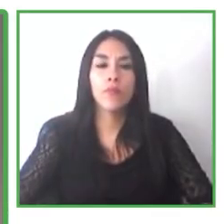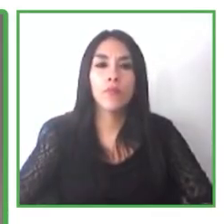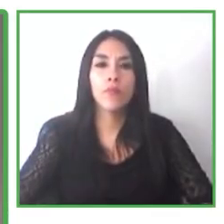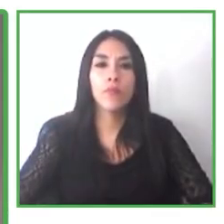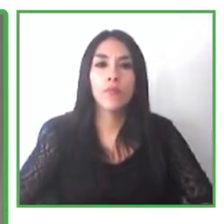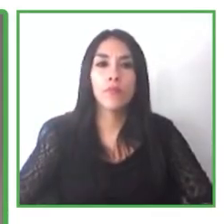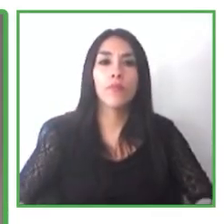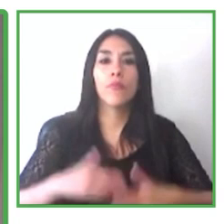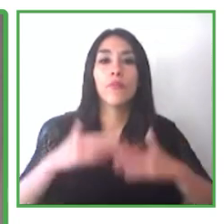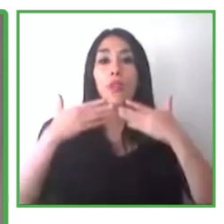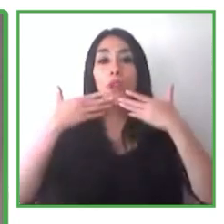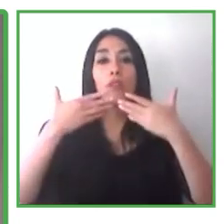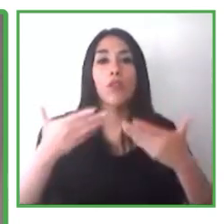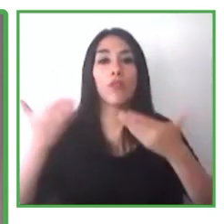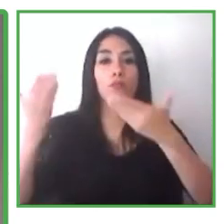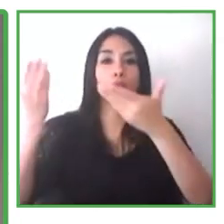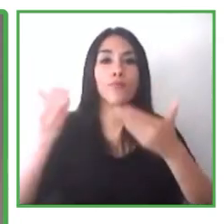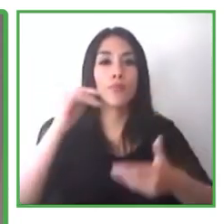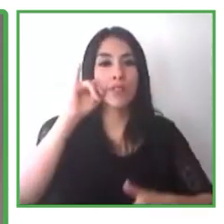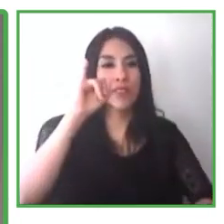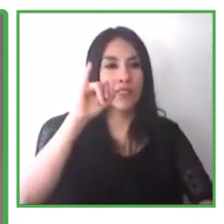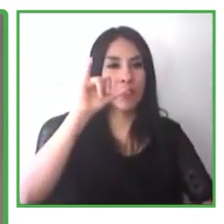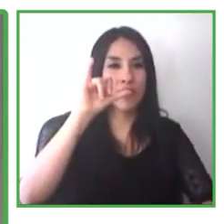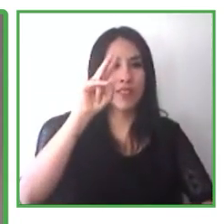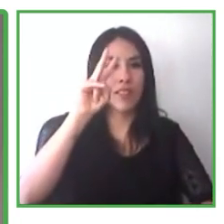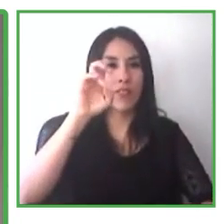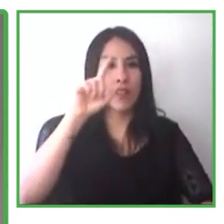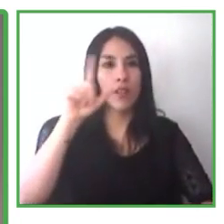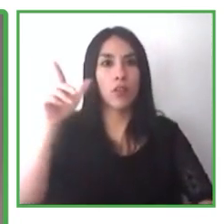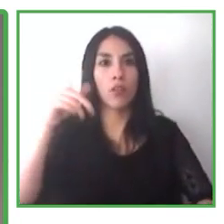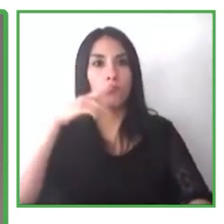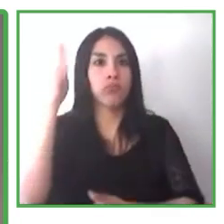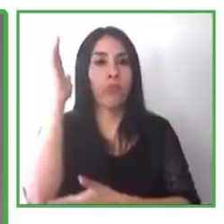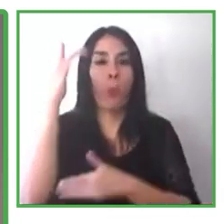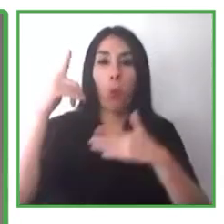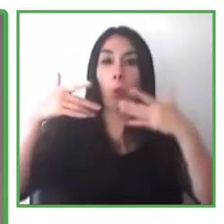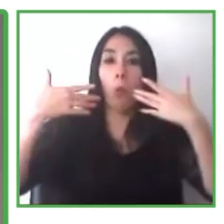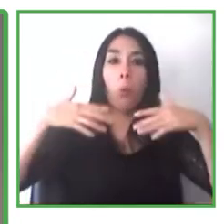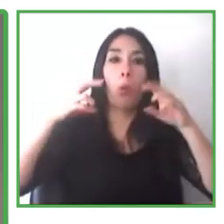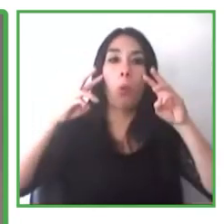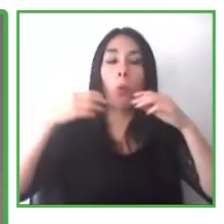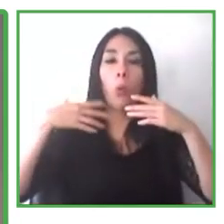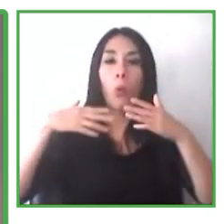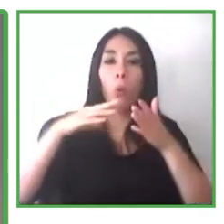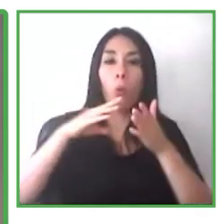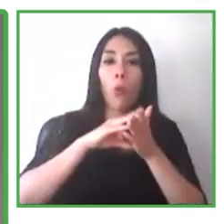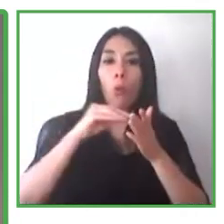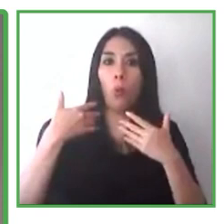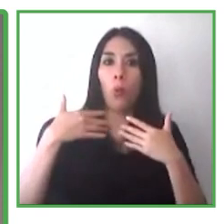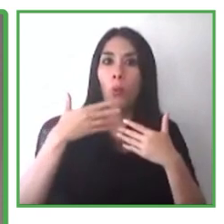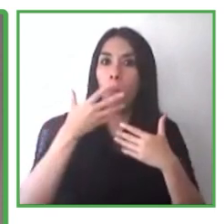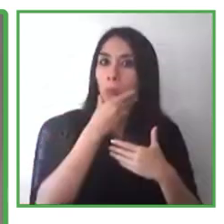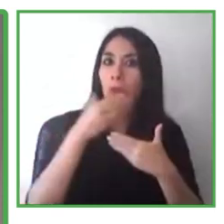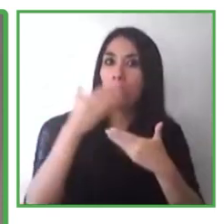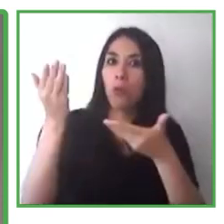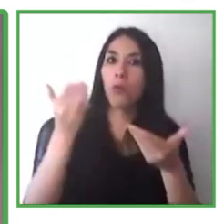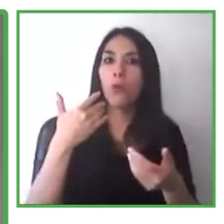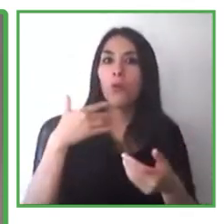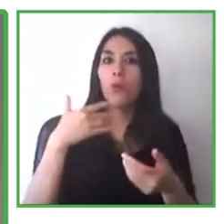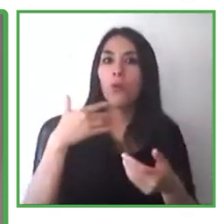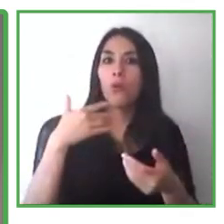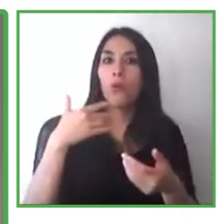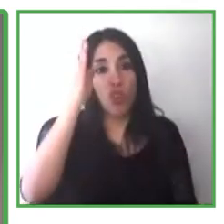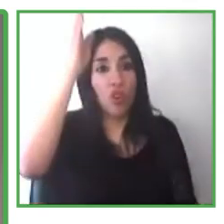Muchas gracias, Ibs. Eso fue genial. Grandes sugerencias, ideas. Me encantó, especialmente al final su